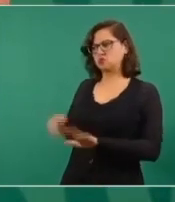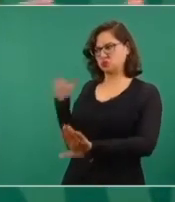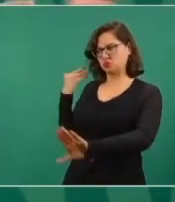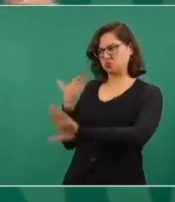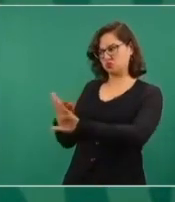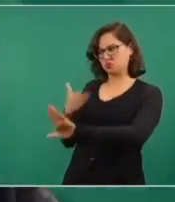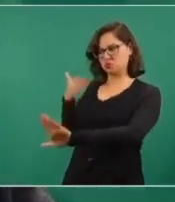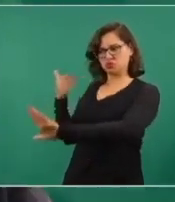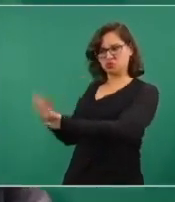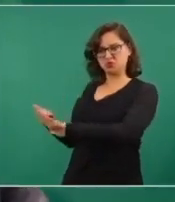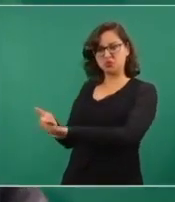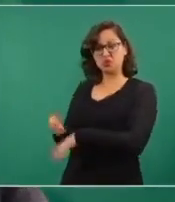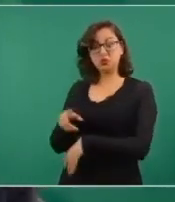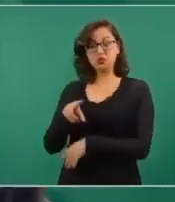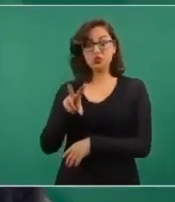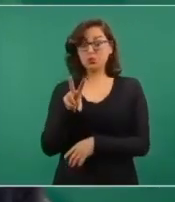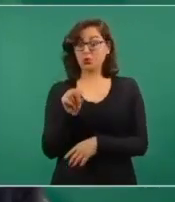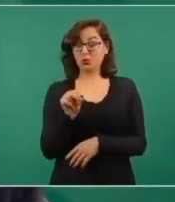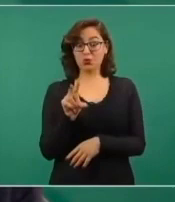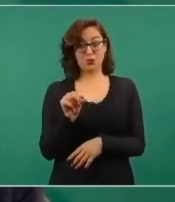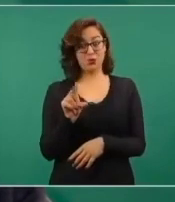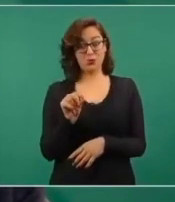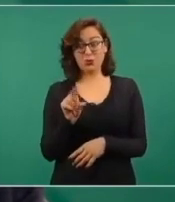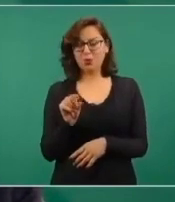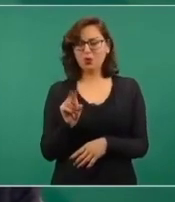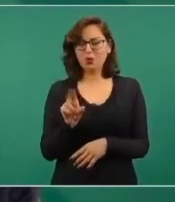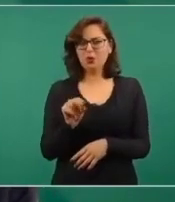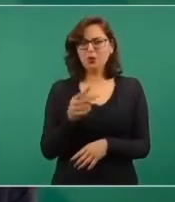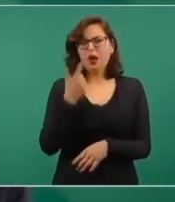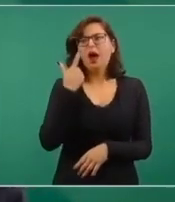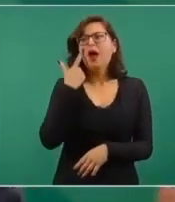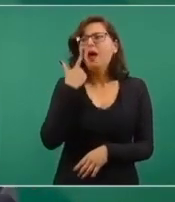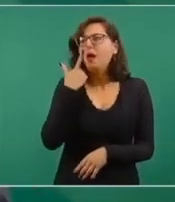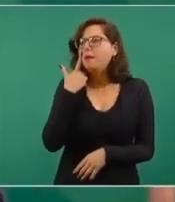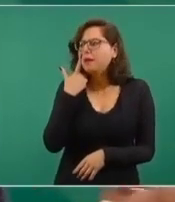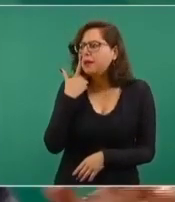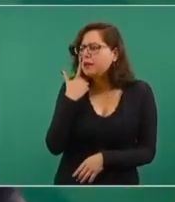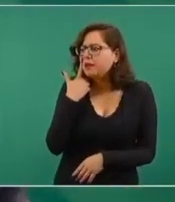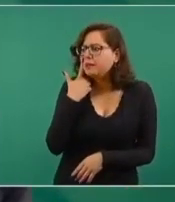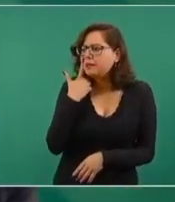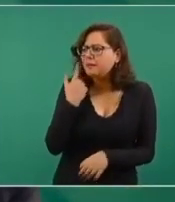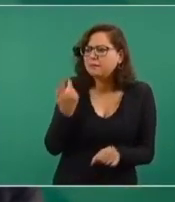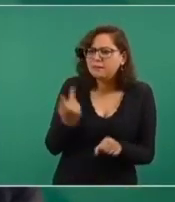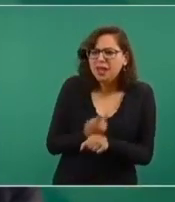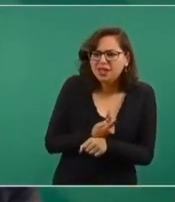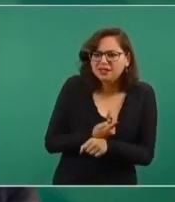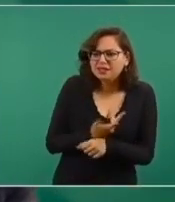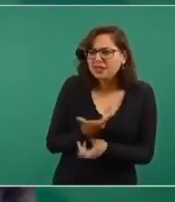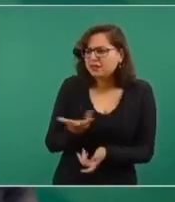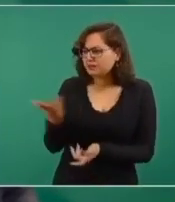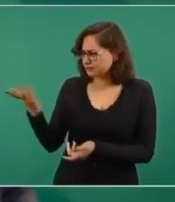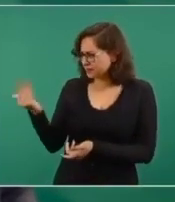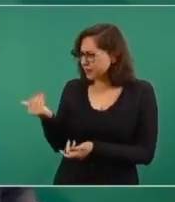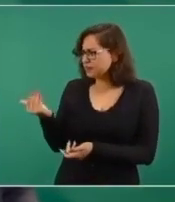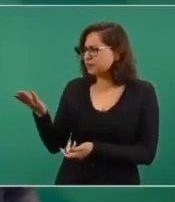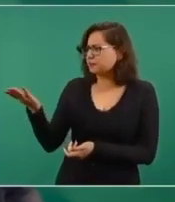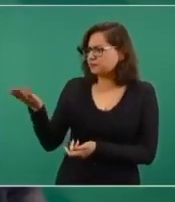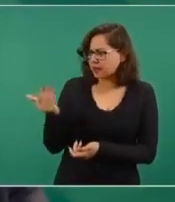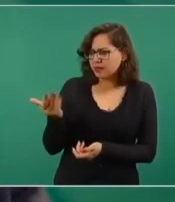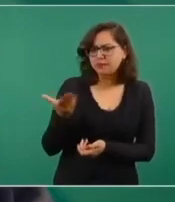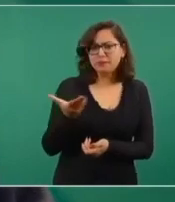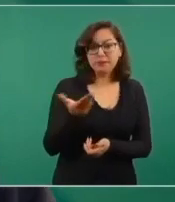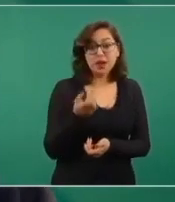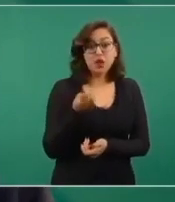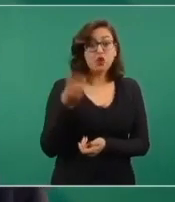otras dos organizaciones. Entonces, nosotros lo que tenemos que hacer es sentarlos y mediante el diálogo